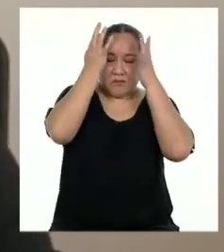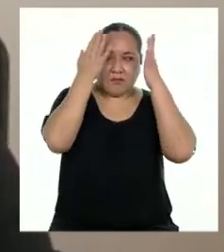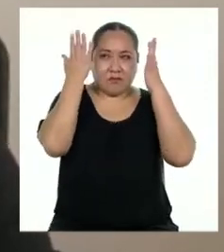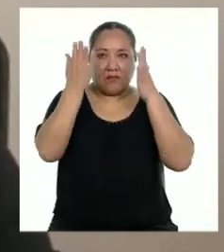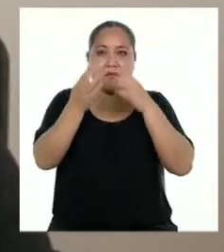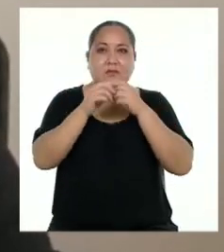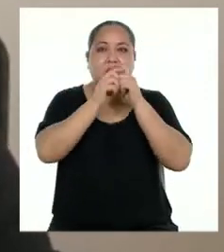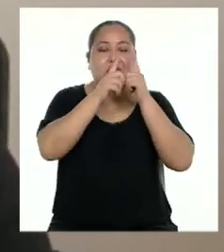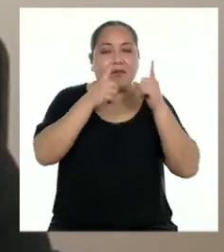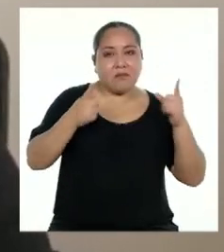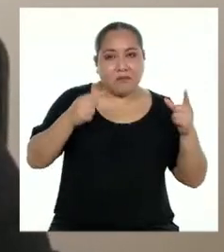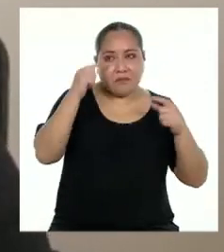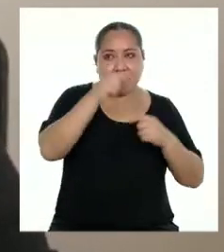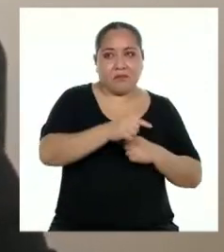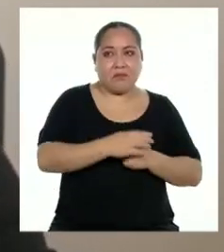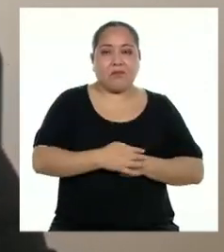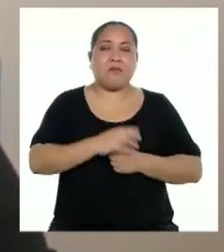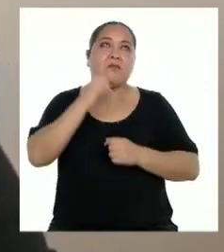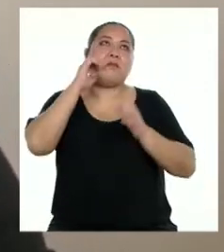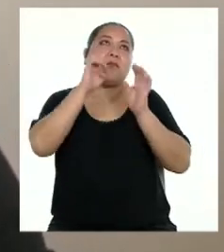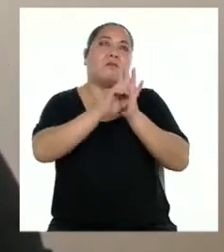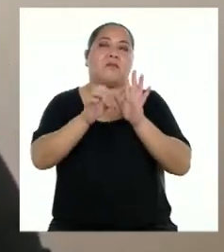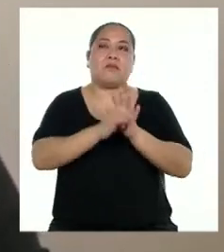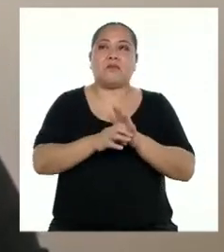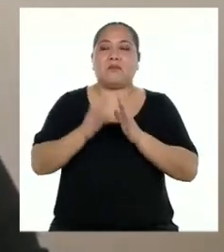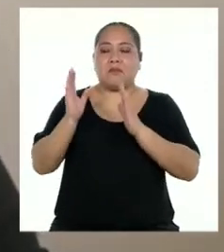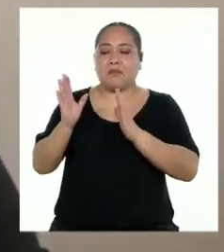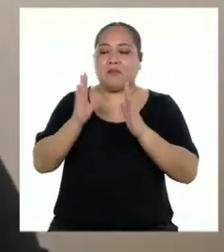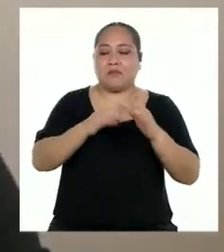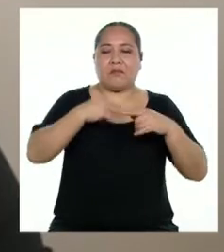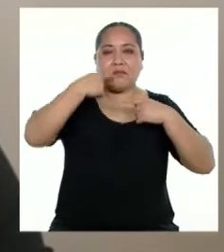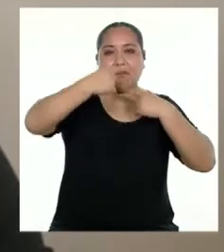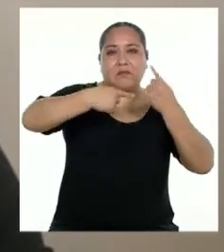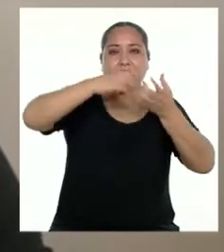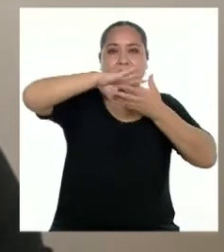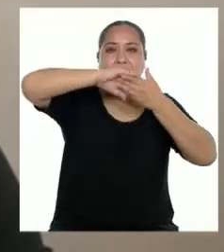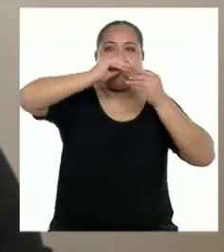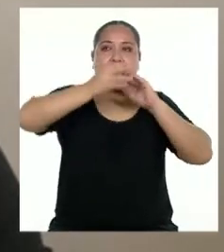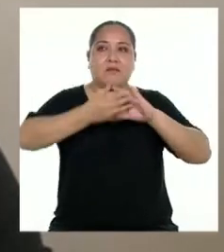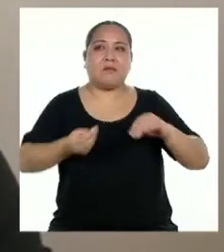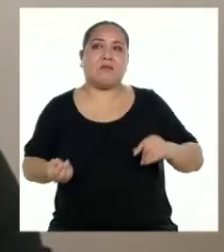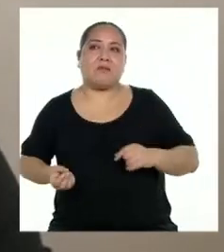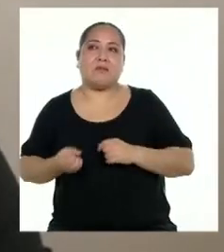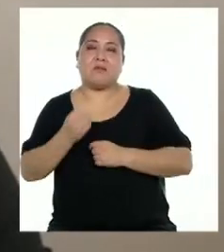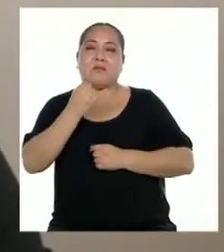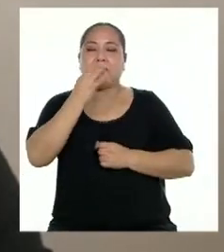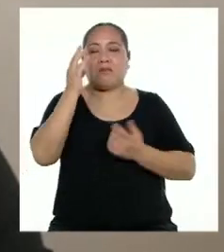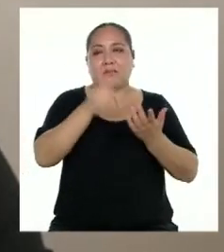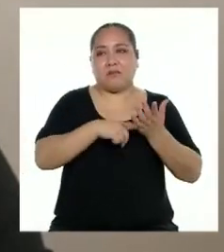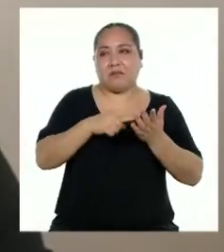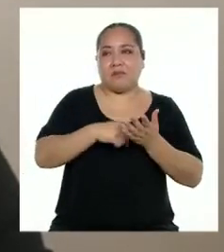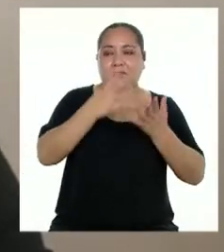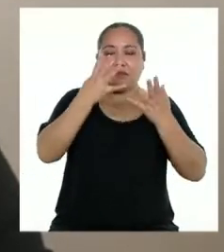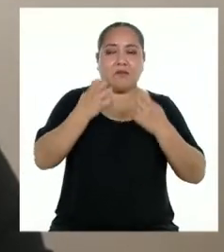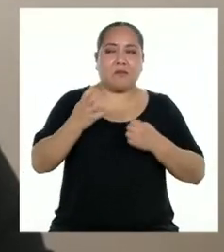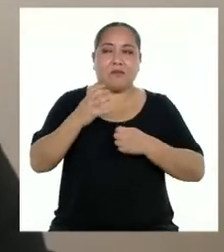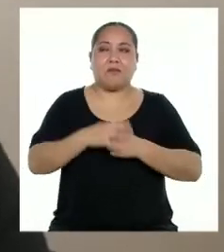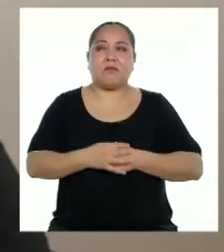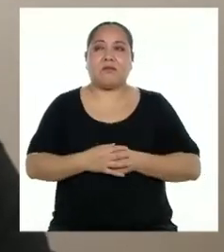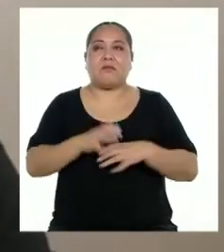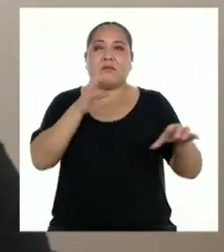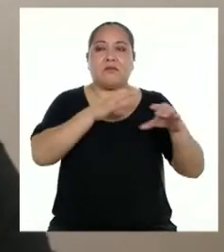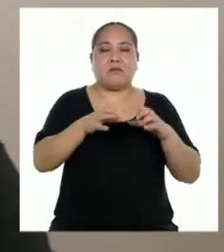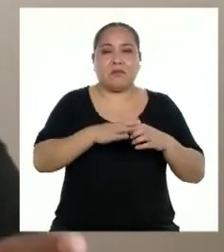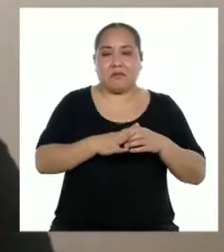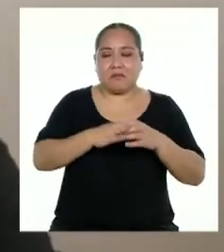empleemos la literatura para, por ejemplo, estructurar el relato. A veces vamos a querer hacerlo con